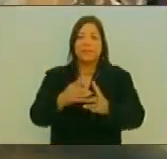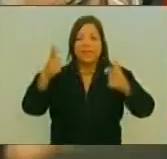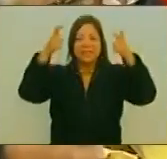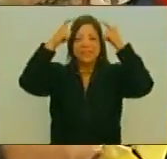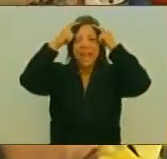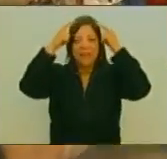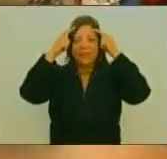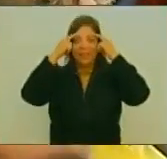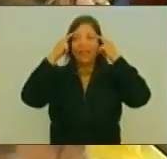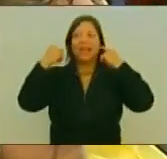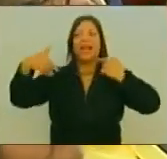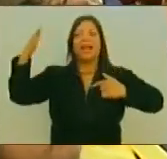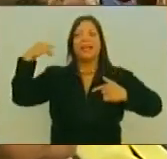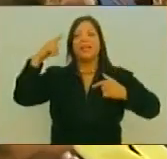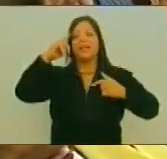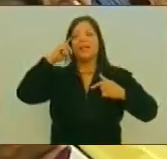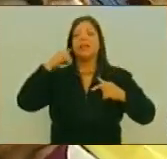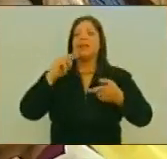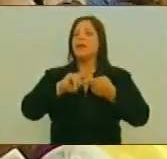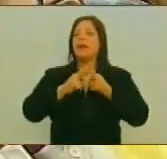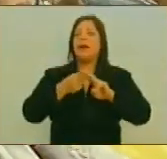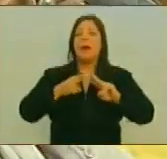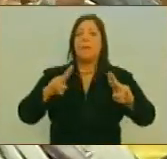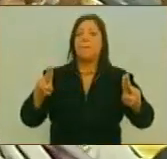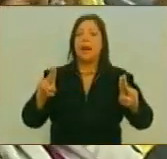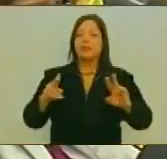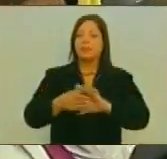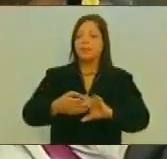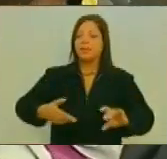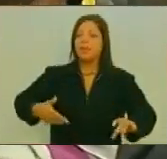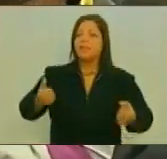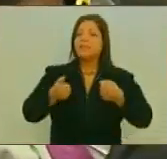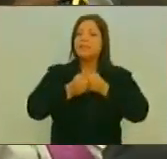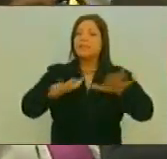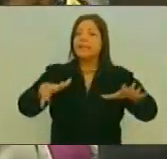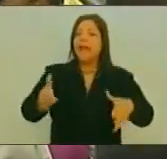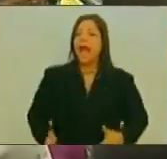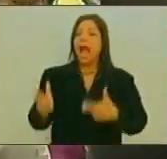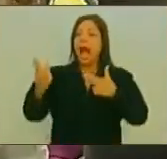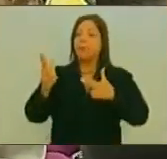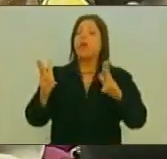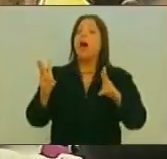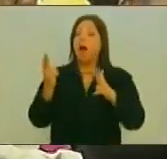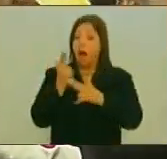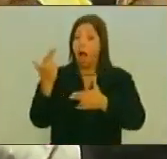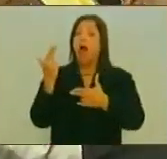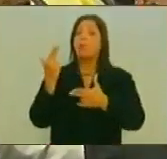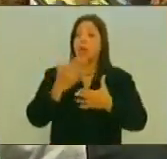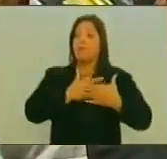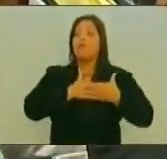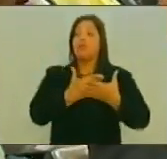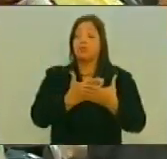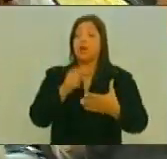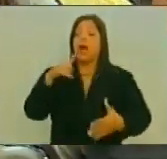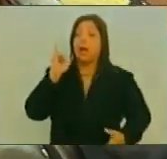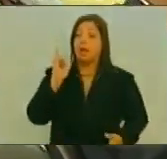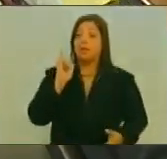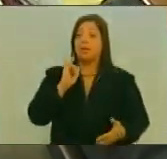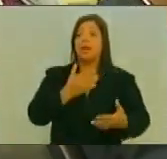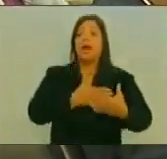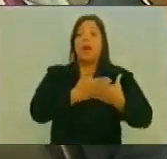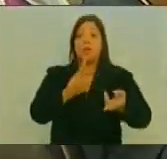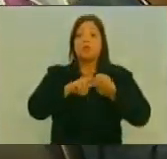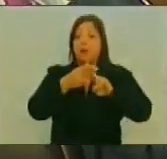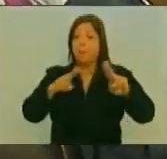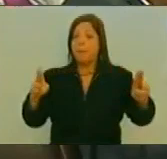Chávez No es una paz Desarmada Es una paz Armada De voluntad Es una